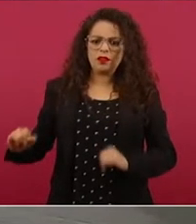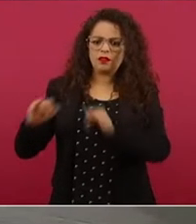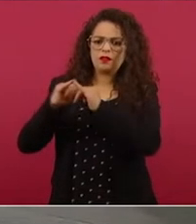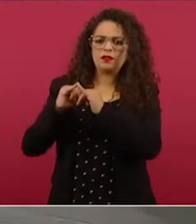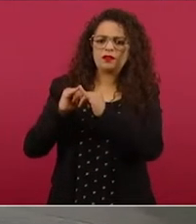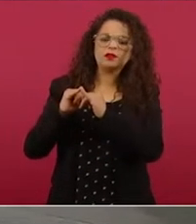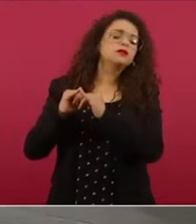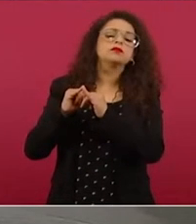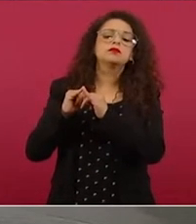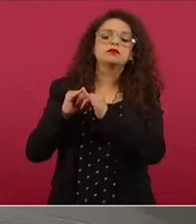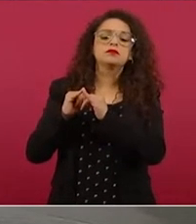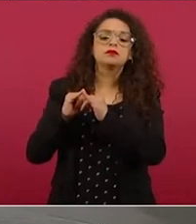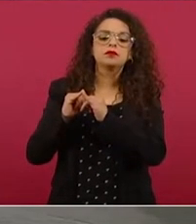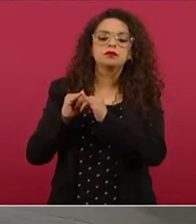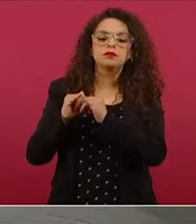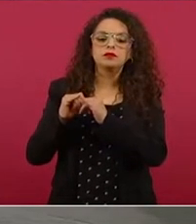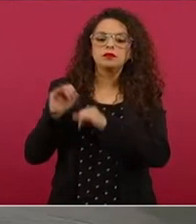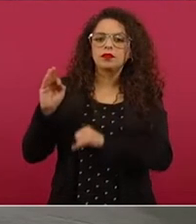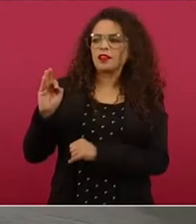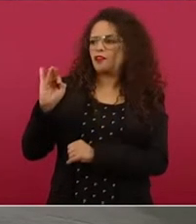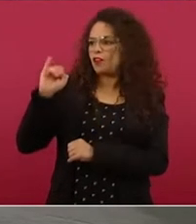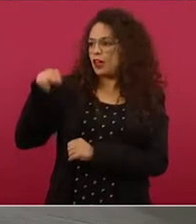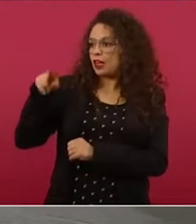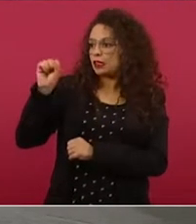que es como la UIF mexicana. Bueno,